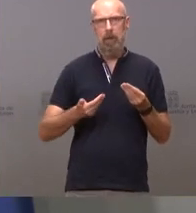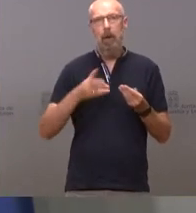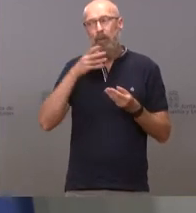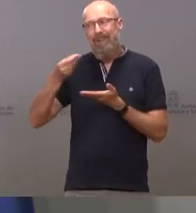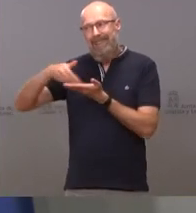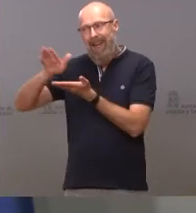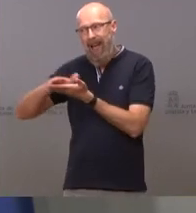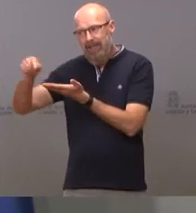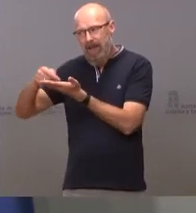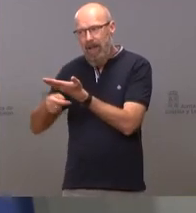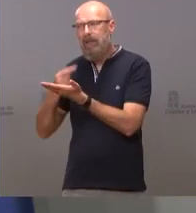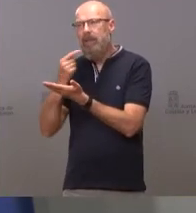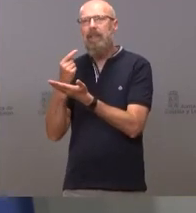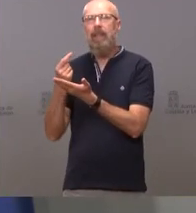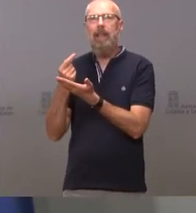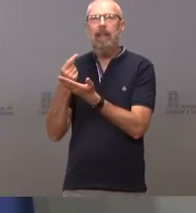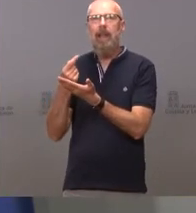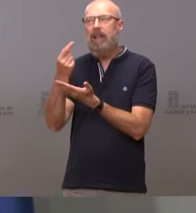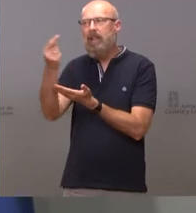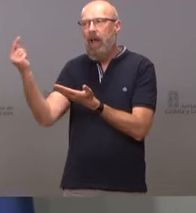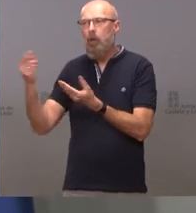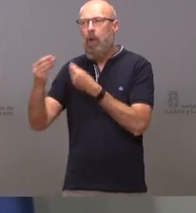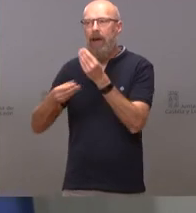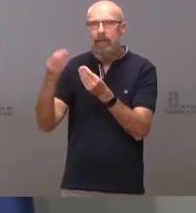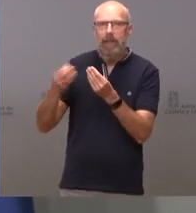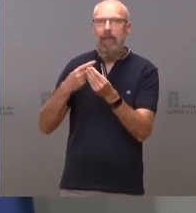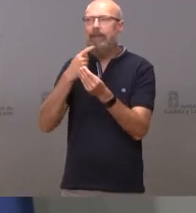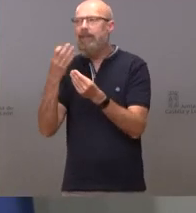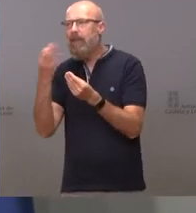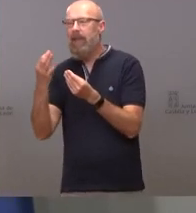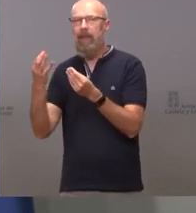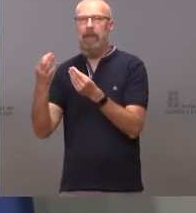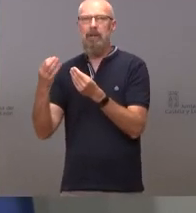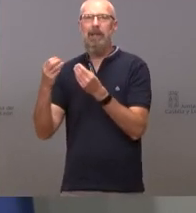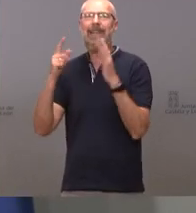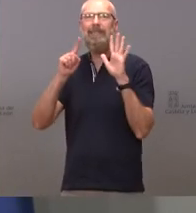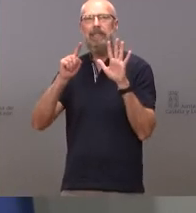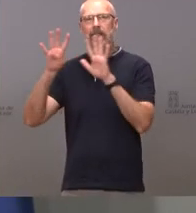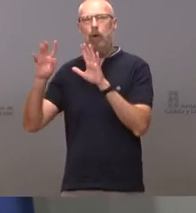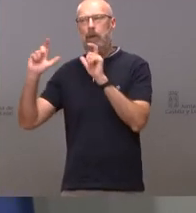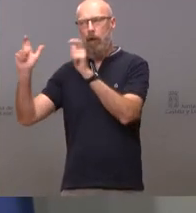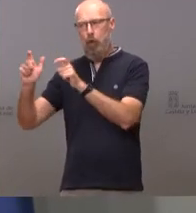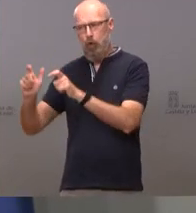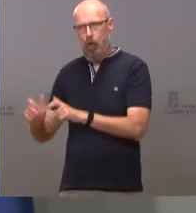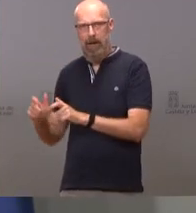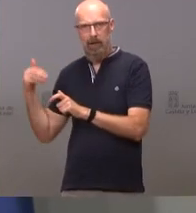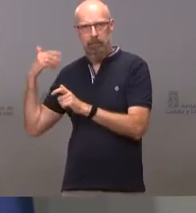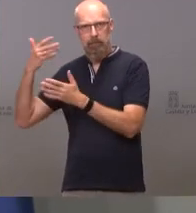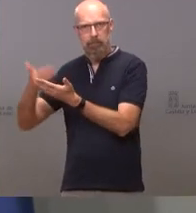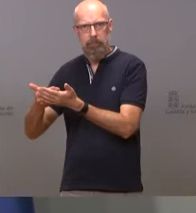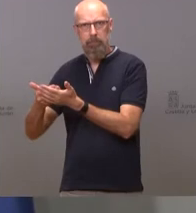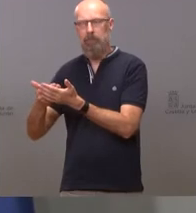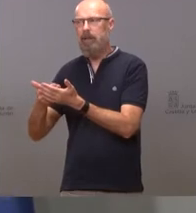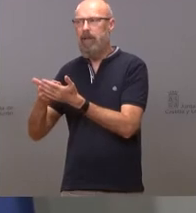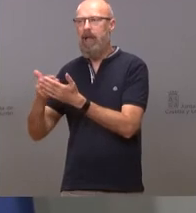que dijo cada uno y que hizo cada uno en 69 reuniones que marcan el destino de la pandemia